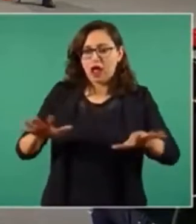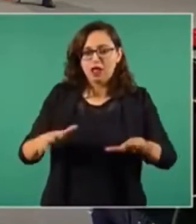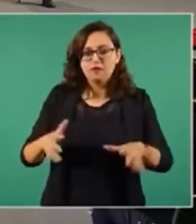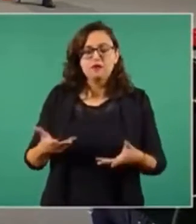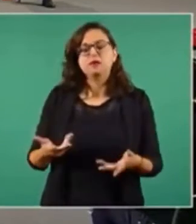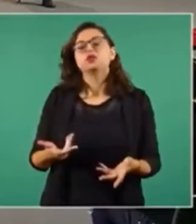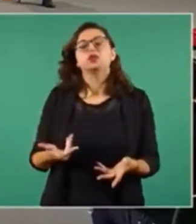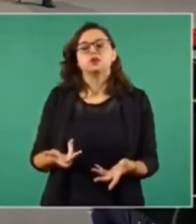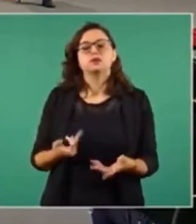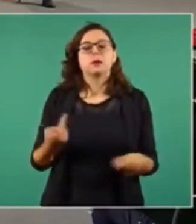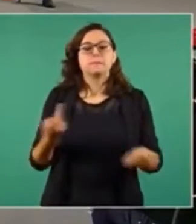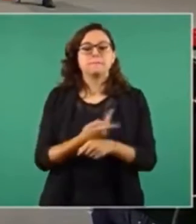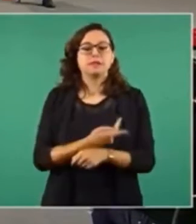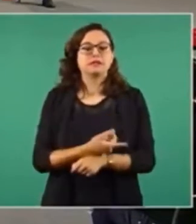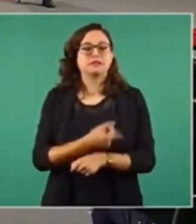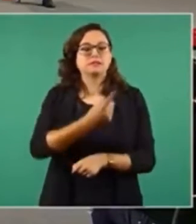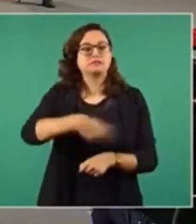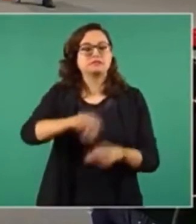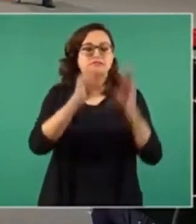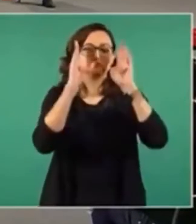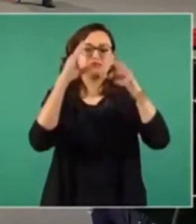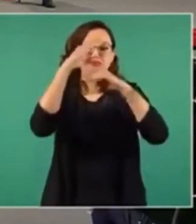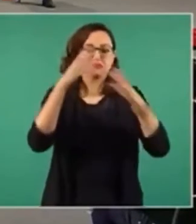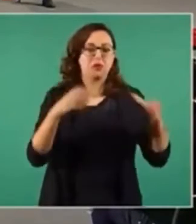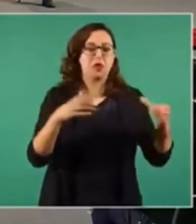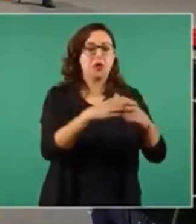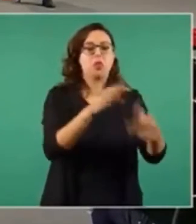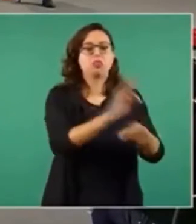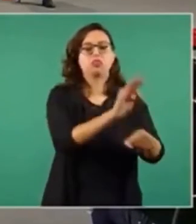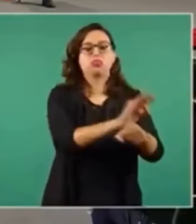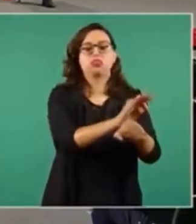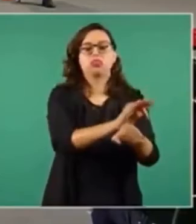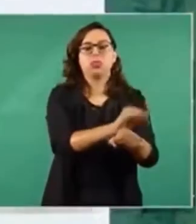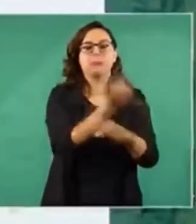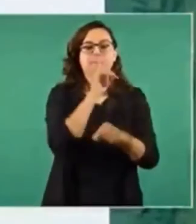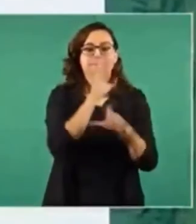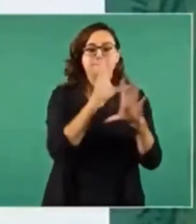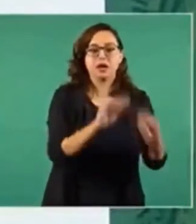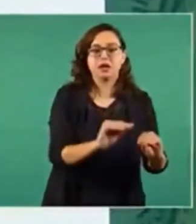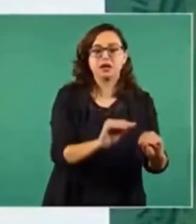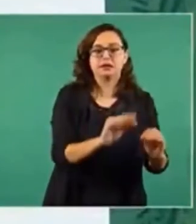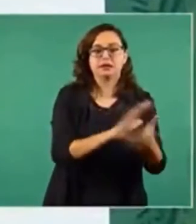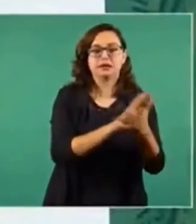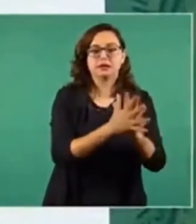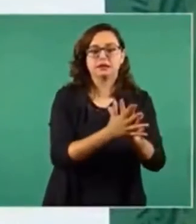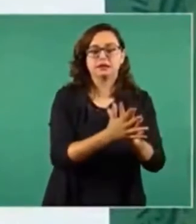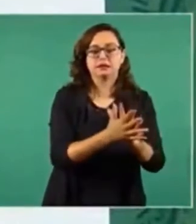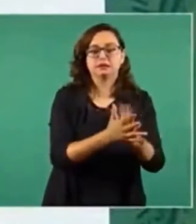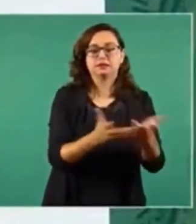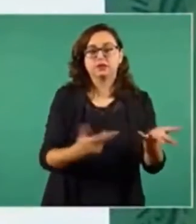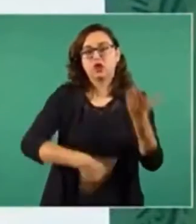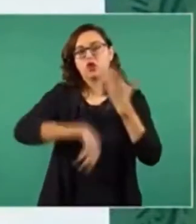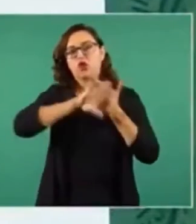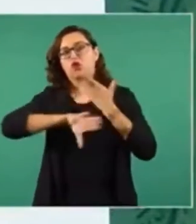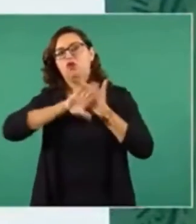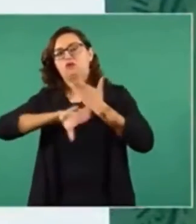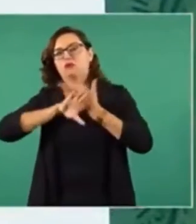con el bloque conservador y gritan como pregoneros cuando nos atacan